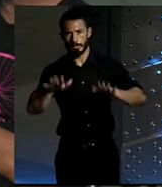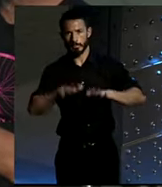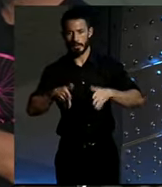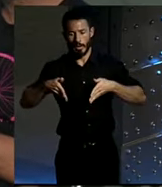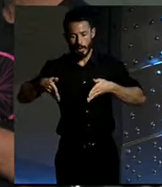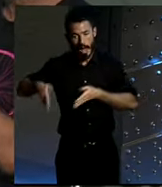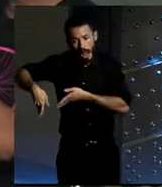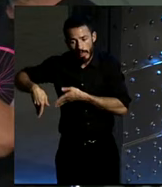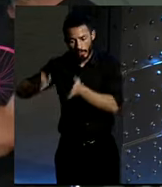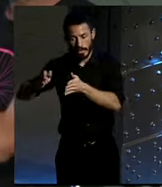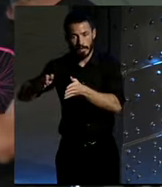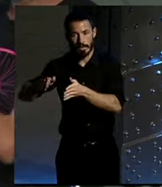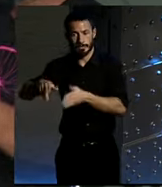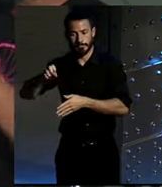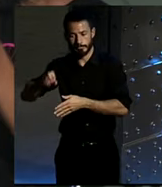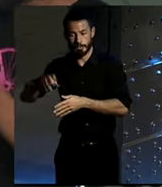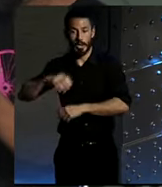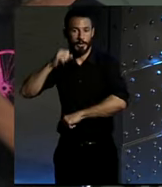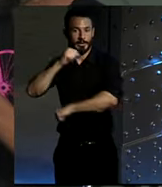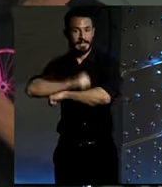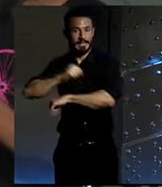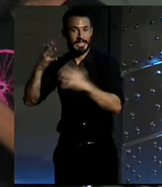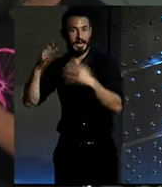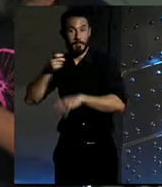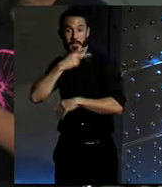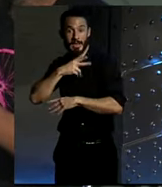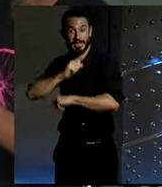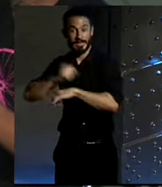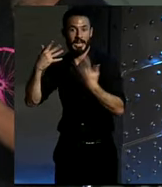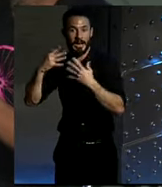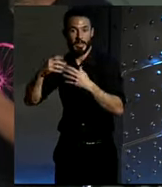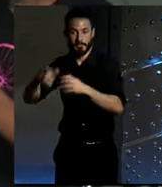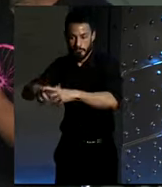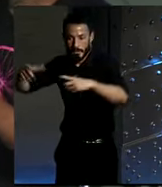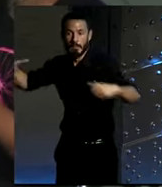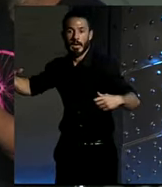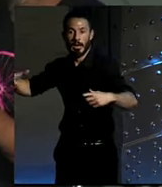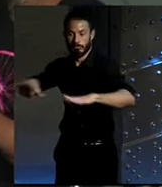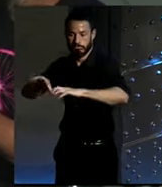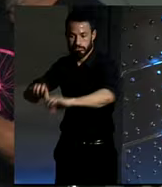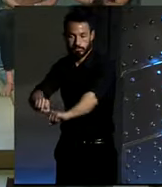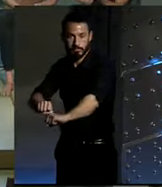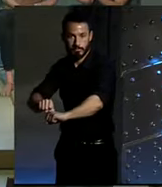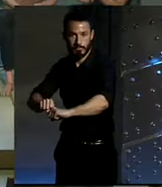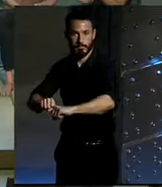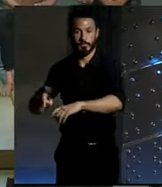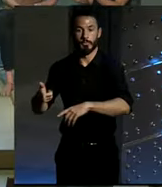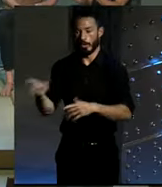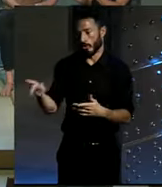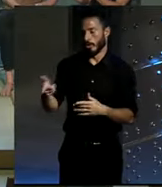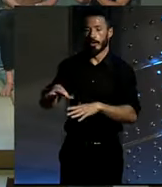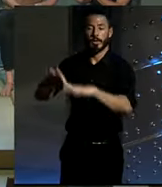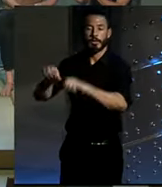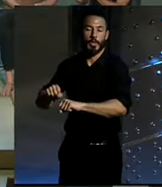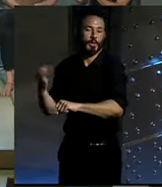aceras por las terrazas. Entonces como las terrazas han decidido... Pero las terrazas se ocupan por el peatón sentado. No, pero es espacio